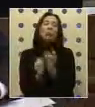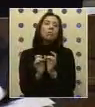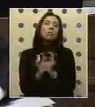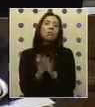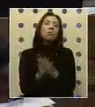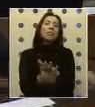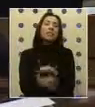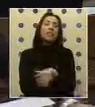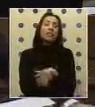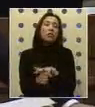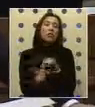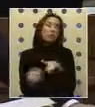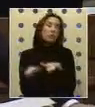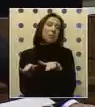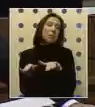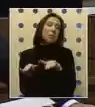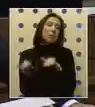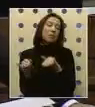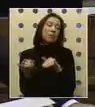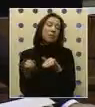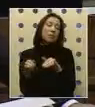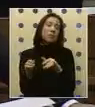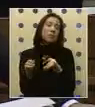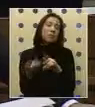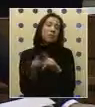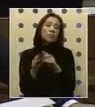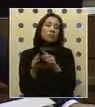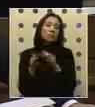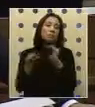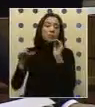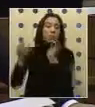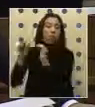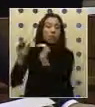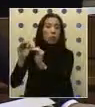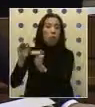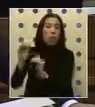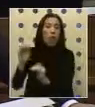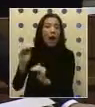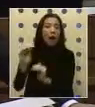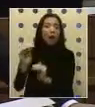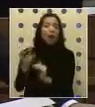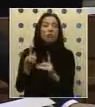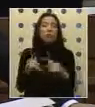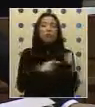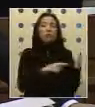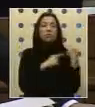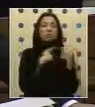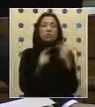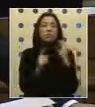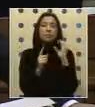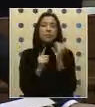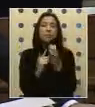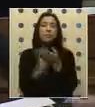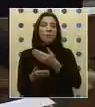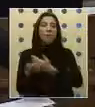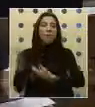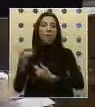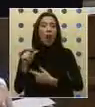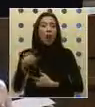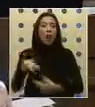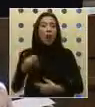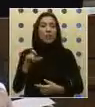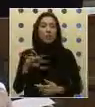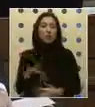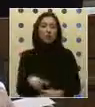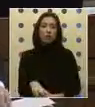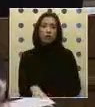de situaciones de esta naturaleza, el acopio del legado cultural del diario La Nación. He dicho,